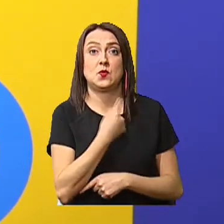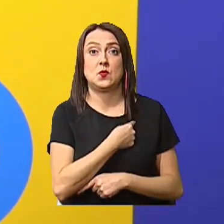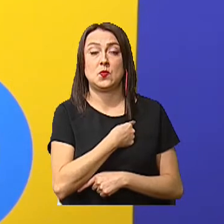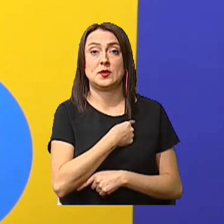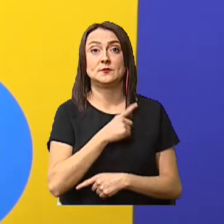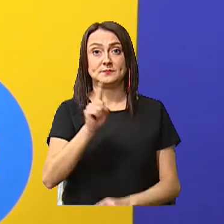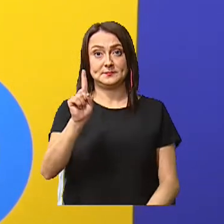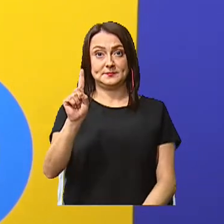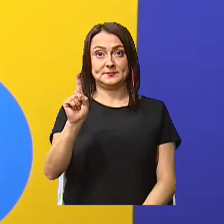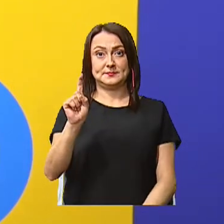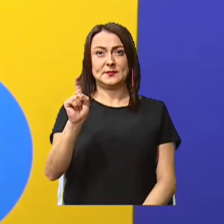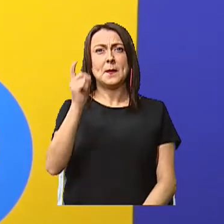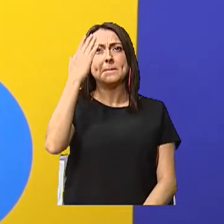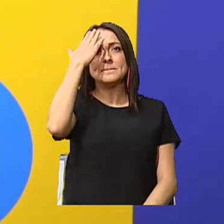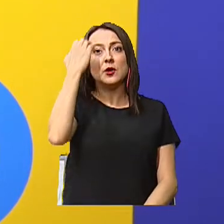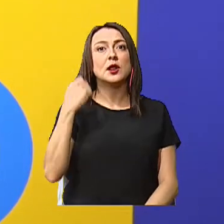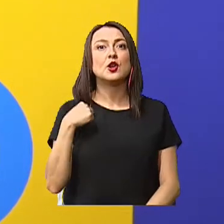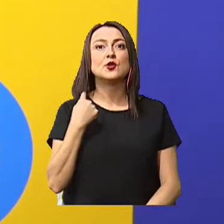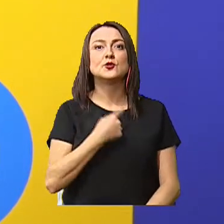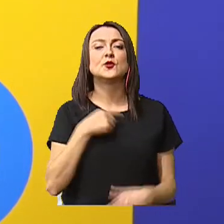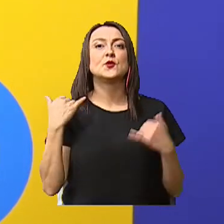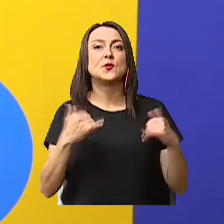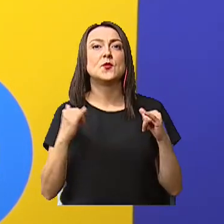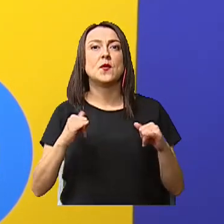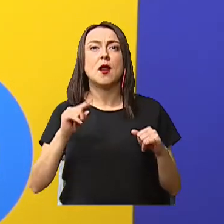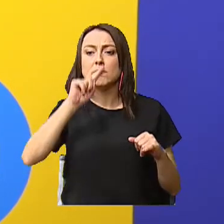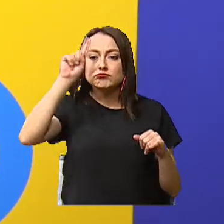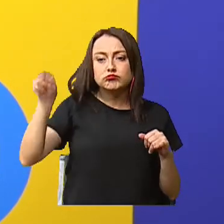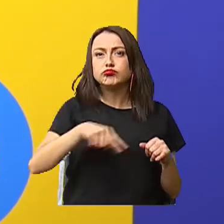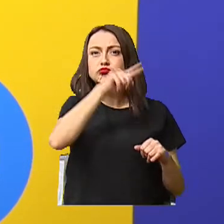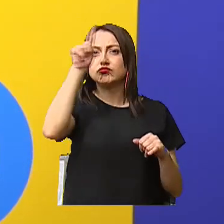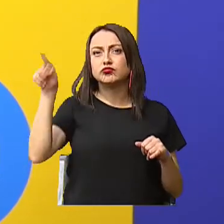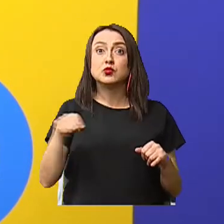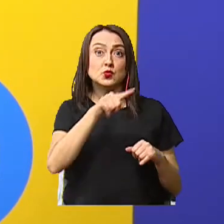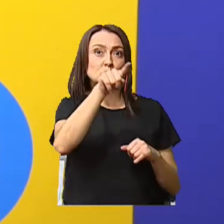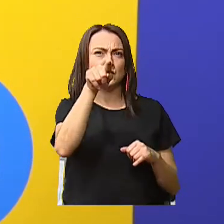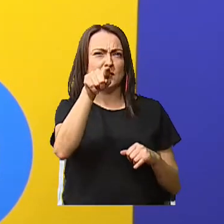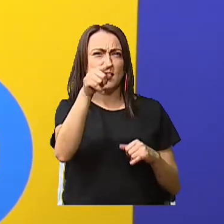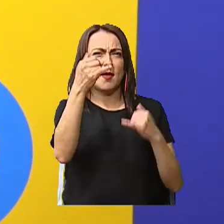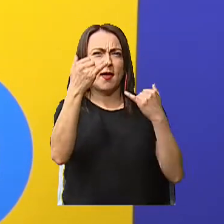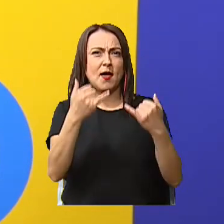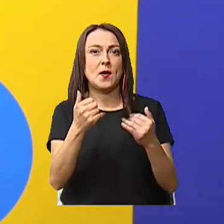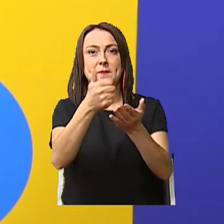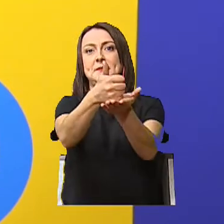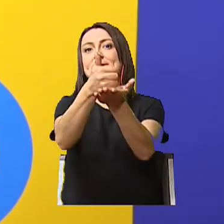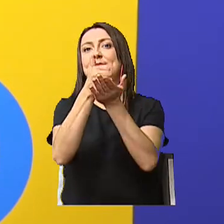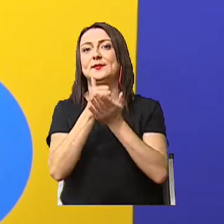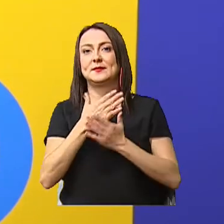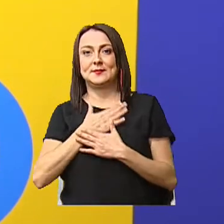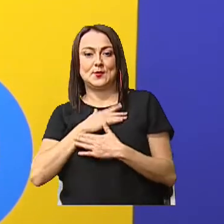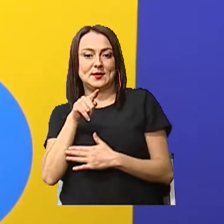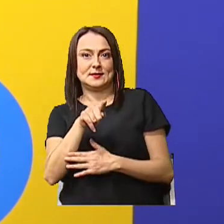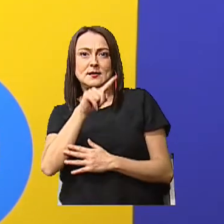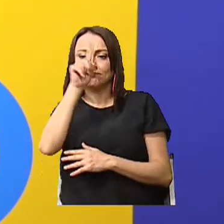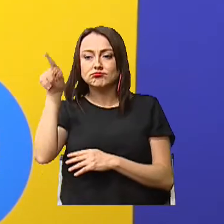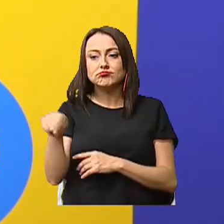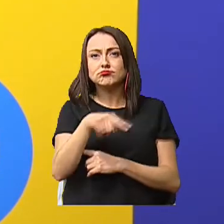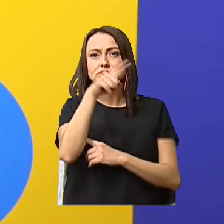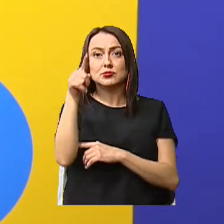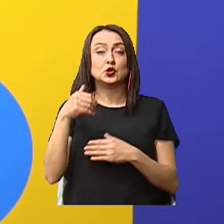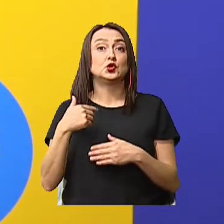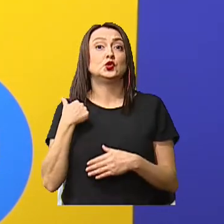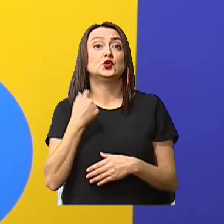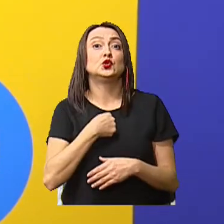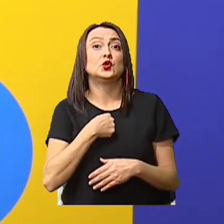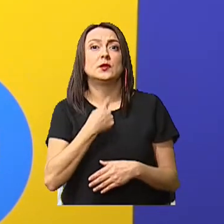índice porque vamos a jugar con una ruleta. Y ustedes me van a ayudar con esta ruleta. Cuando yo